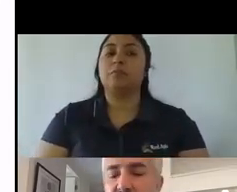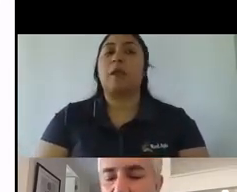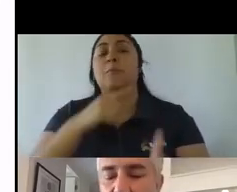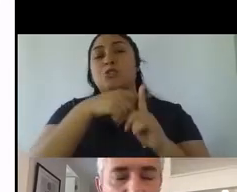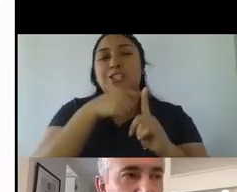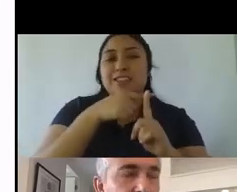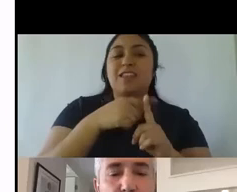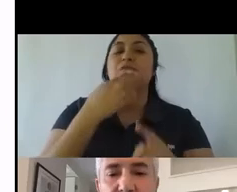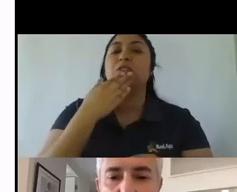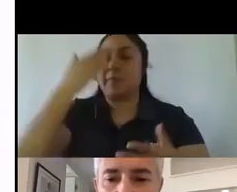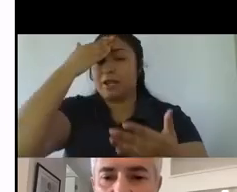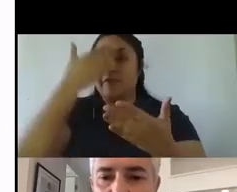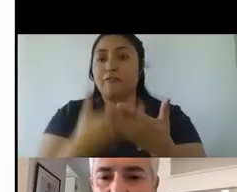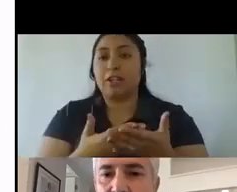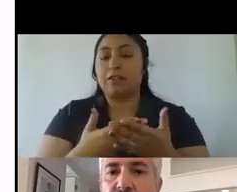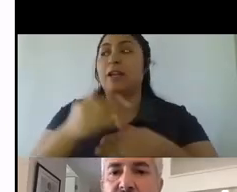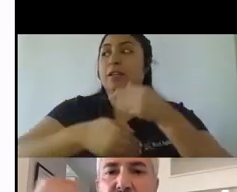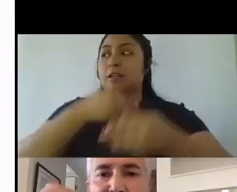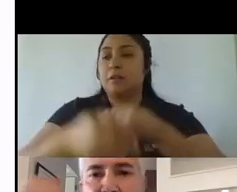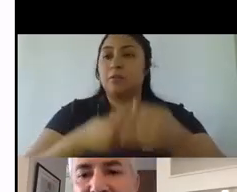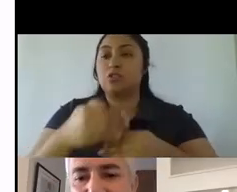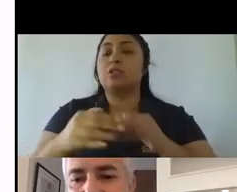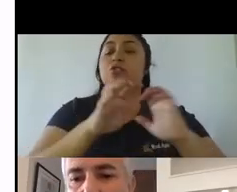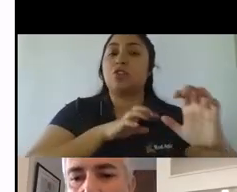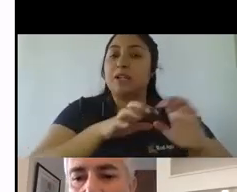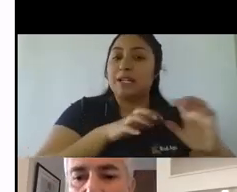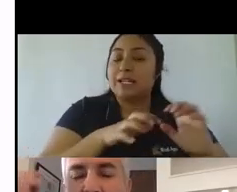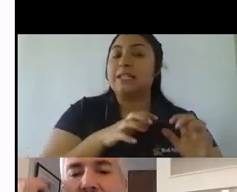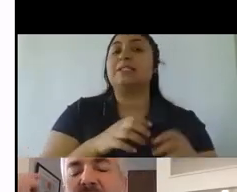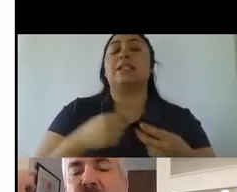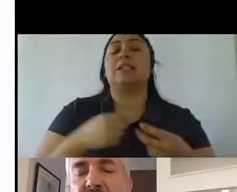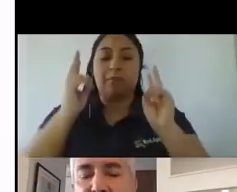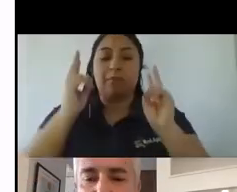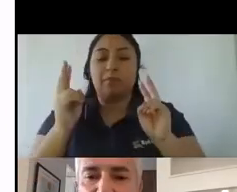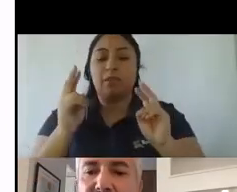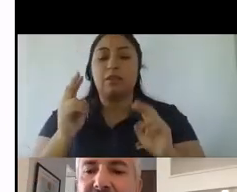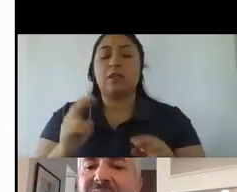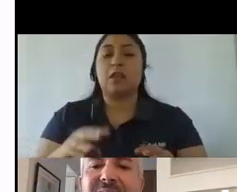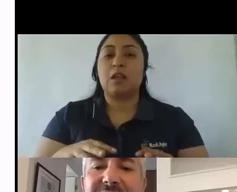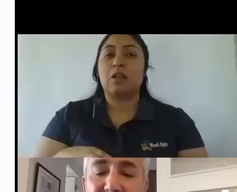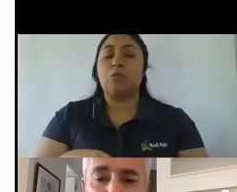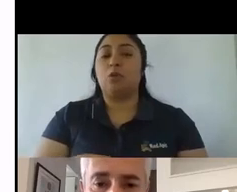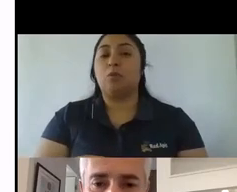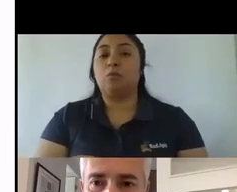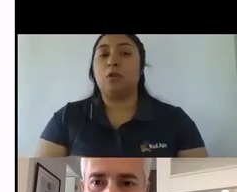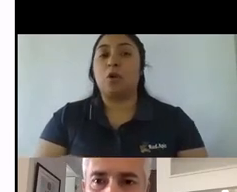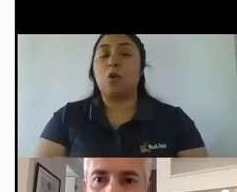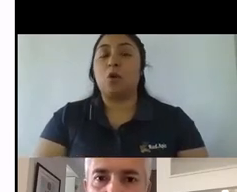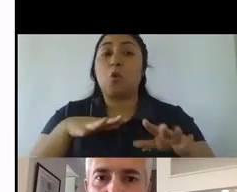para enfrentar este proceso digamos de crisis que te permitan mantenerte ocupado que te permitan mantenerte sano